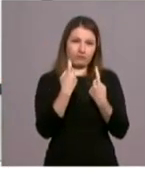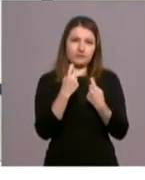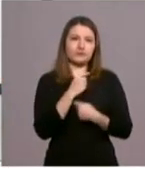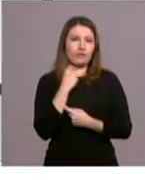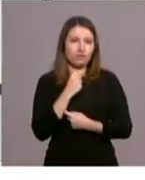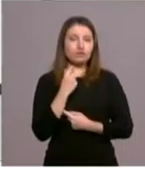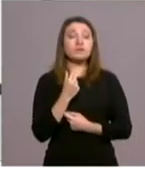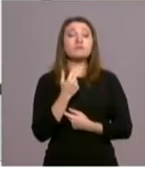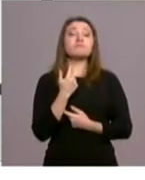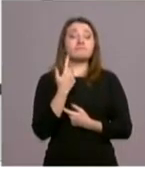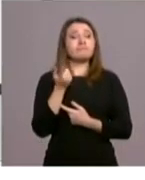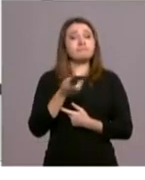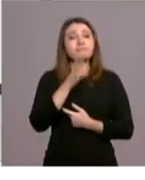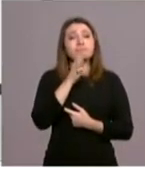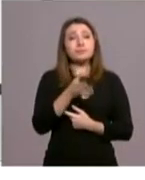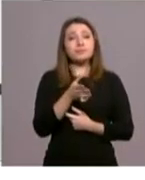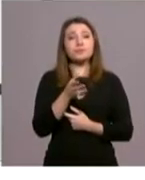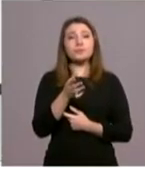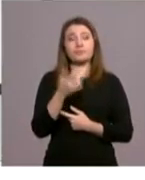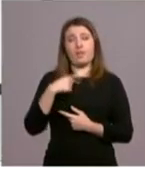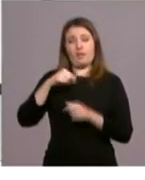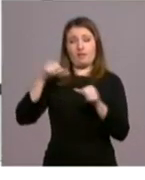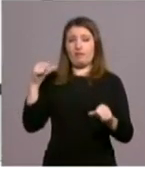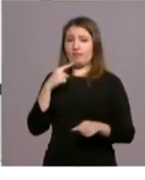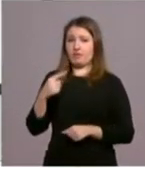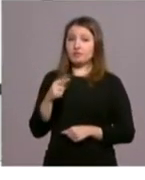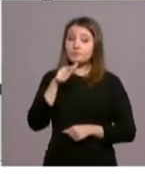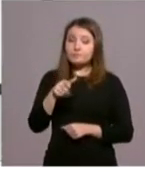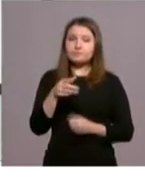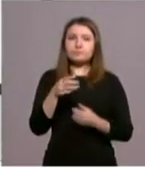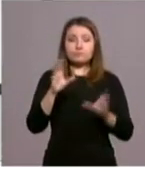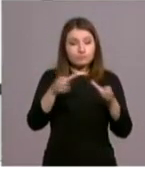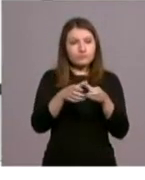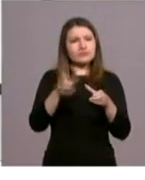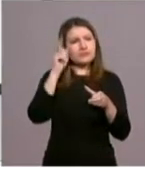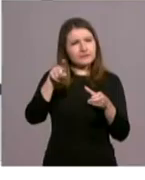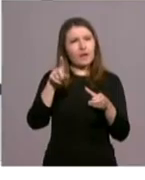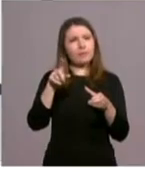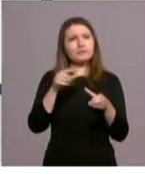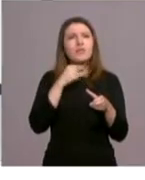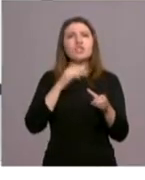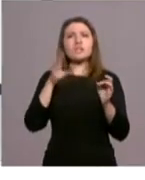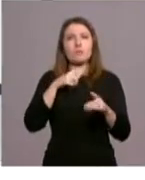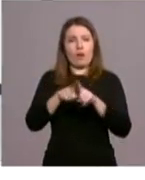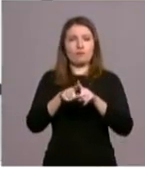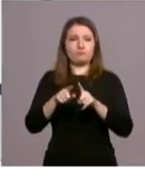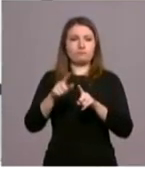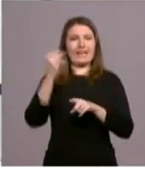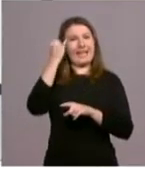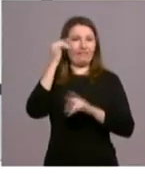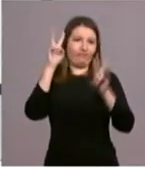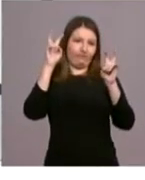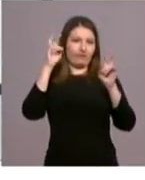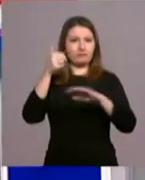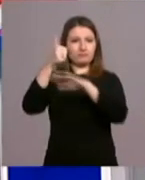porque, vamos, yo ya lo he dicho en otras ocasiones, son muy jerárquicos en el buen sentido. sea, que saben quién es el sacerdote y el ministerio